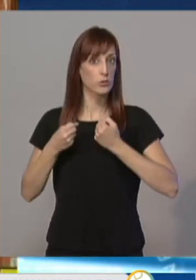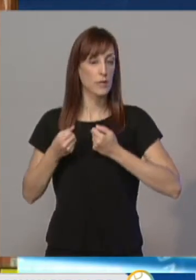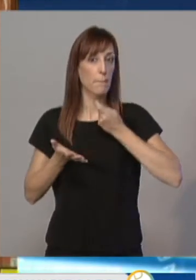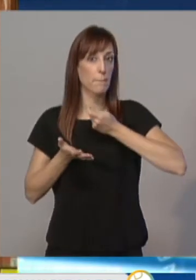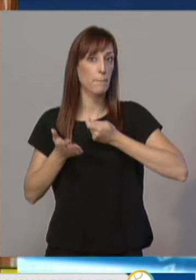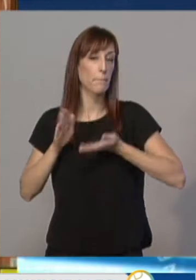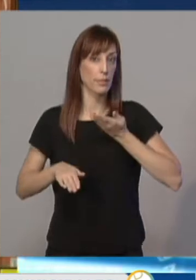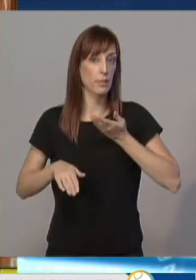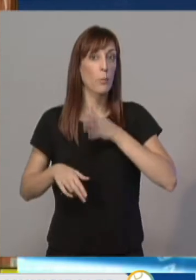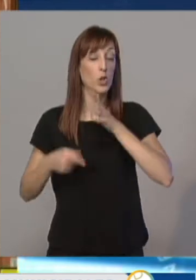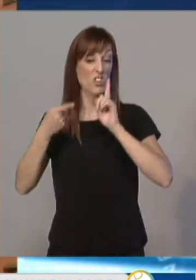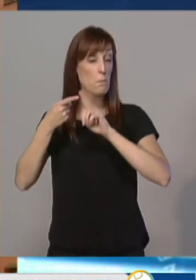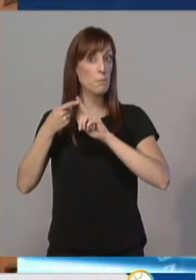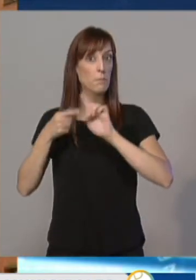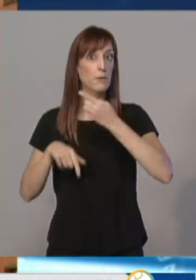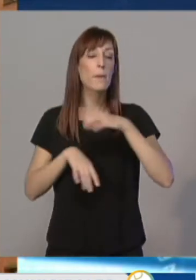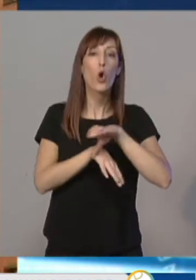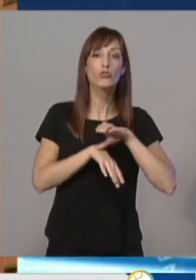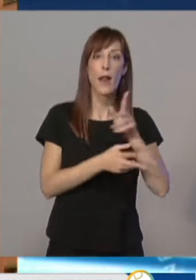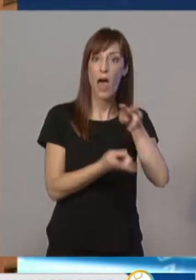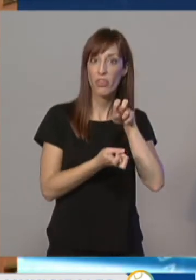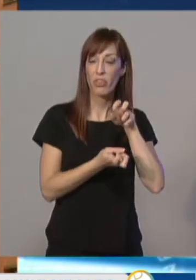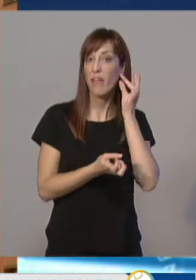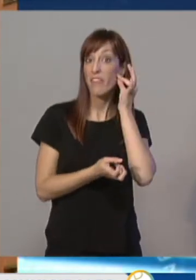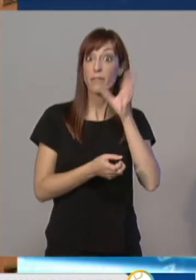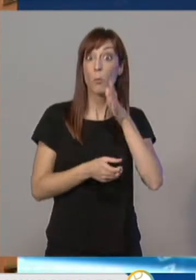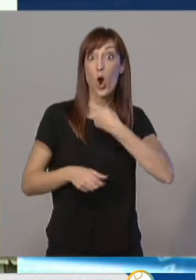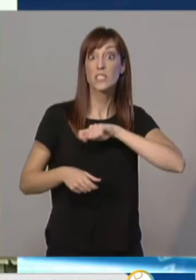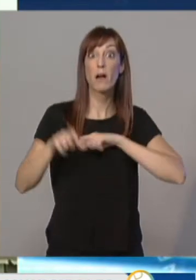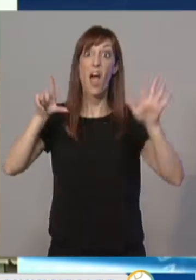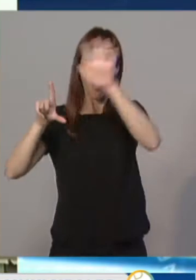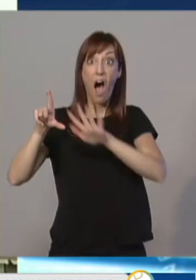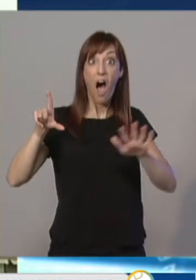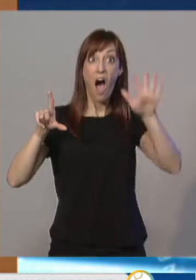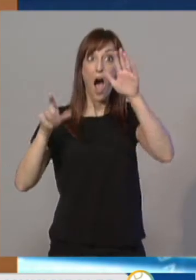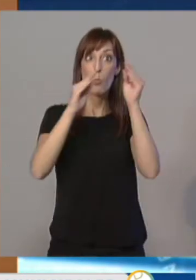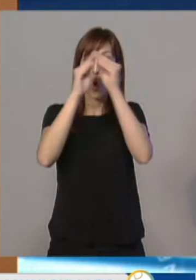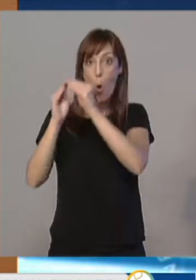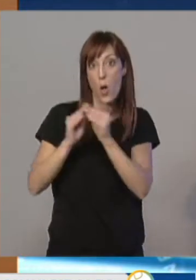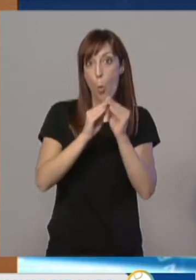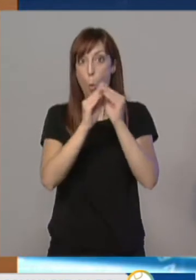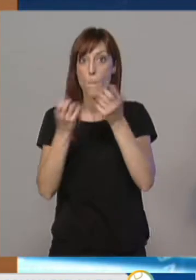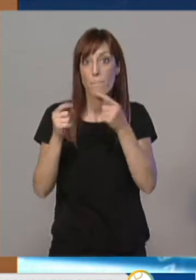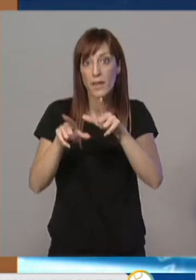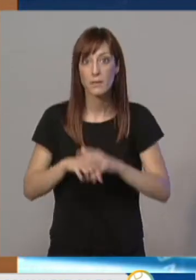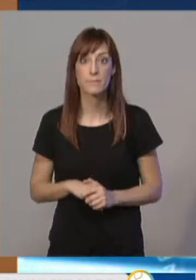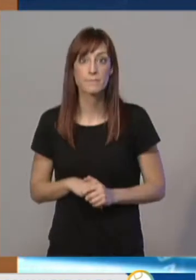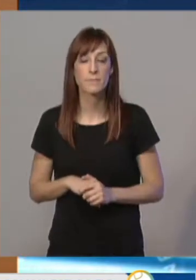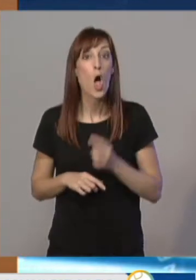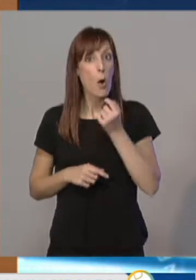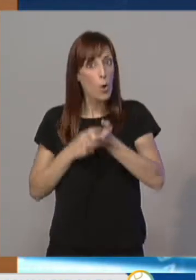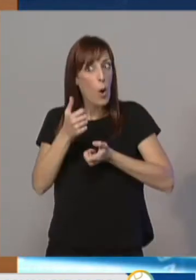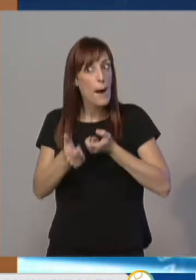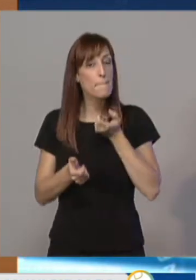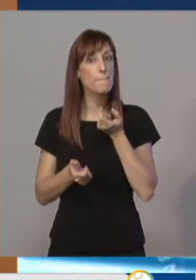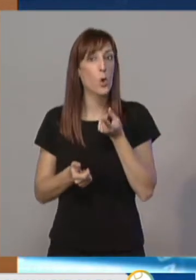para situar, ha dicho, la concejala de Hacienda a Logroño... ...en la media de las capitales españolas. Proponemos una actualización moderada de tipo de